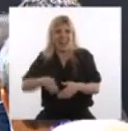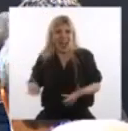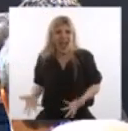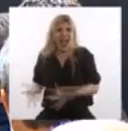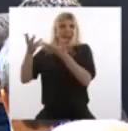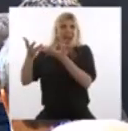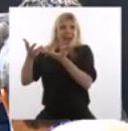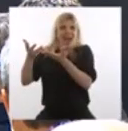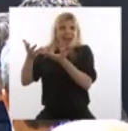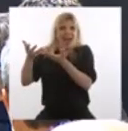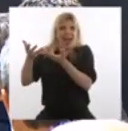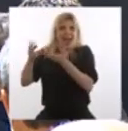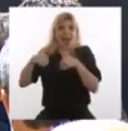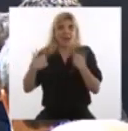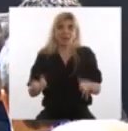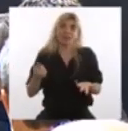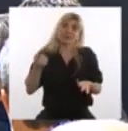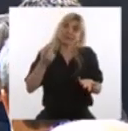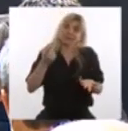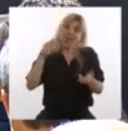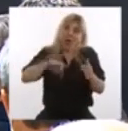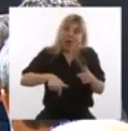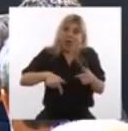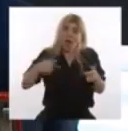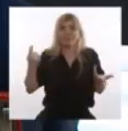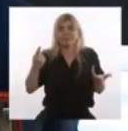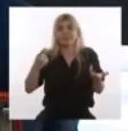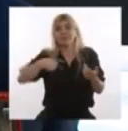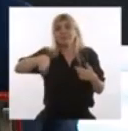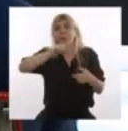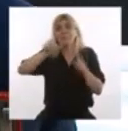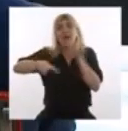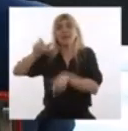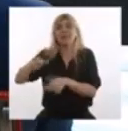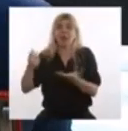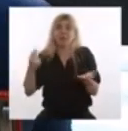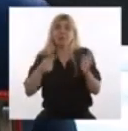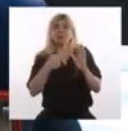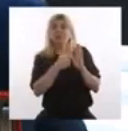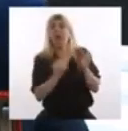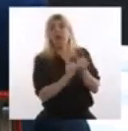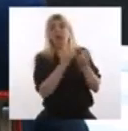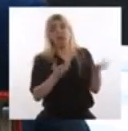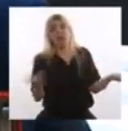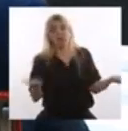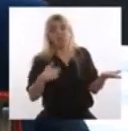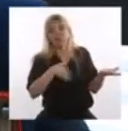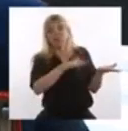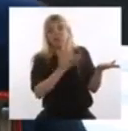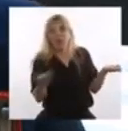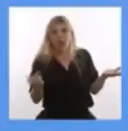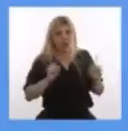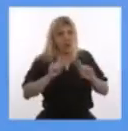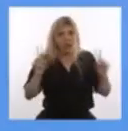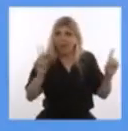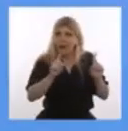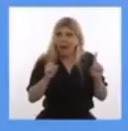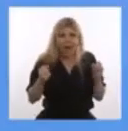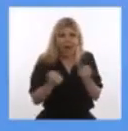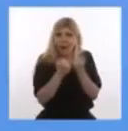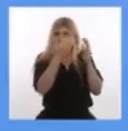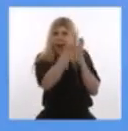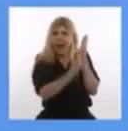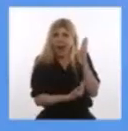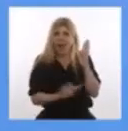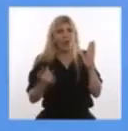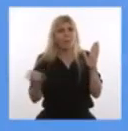ciudadano común no le preste la atención que tiene. Pero de lo que está hablando es de la responsabilidad que tenemos que